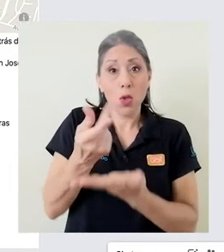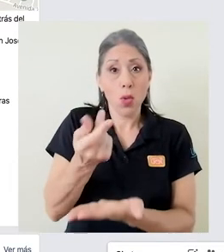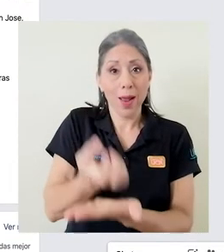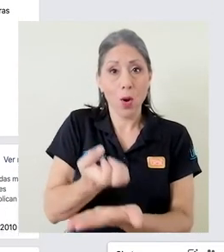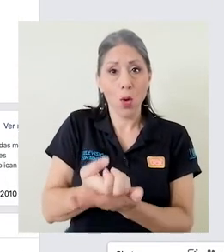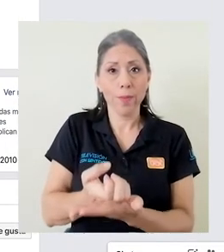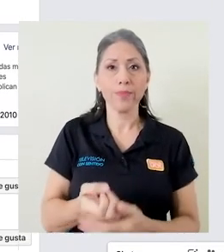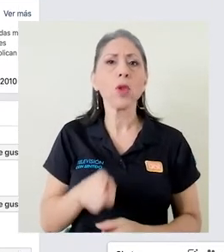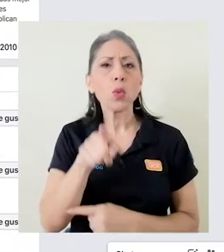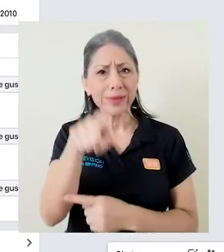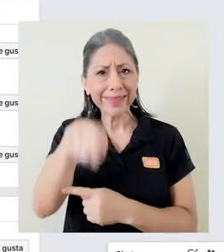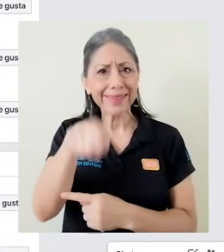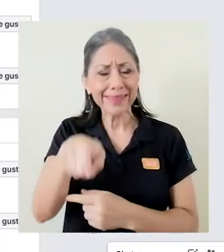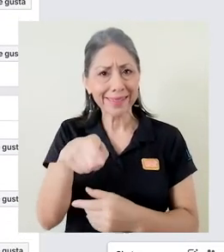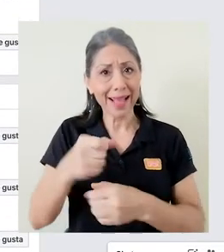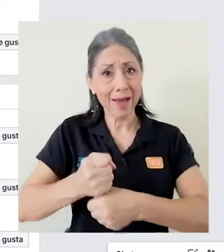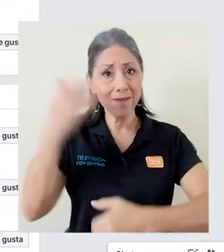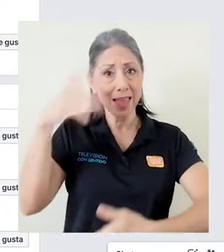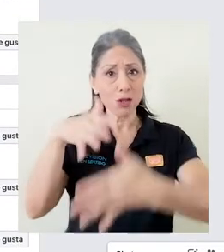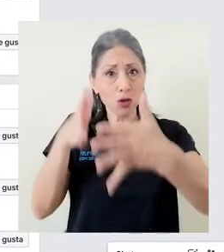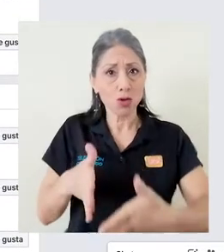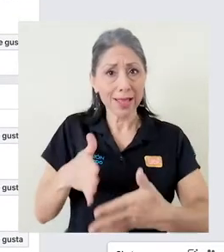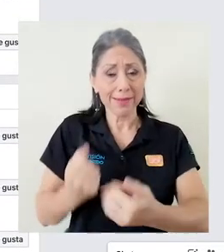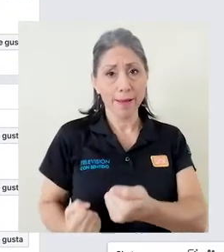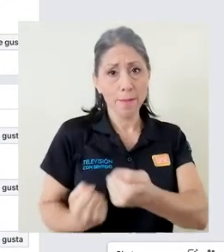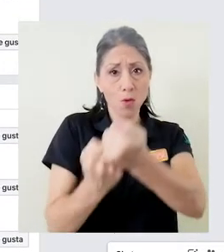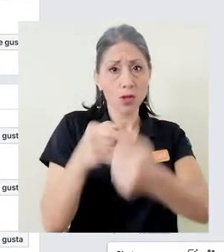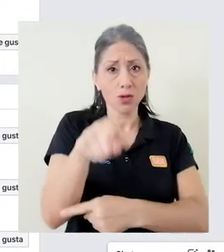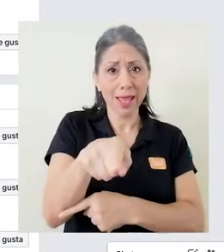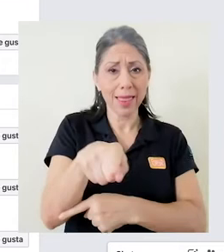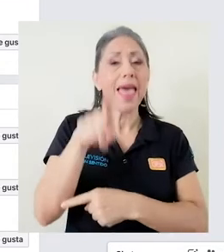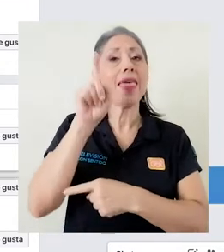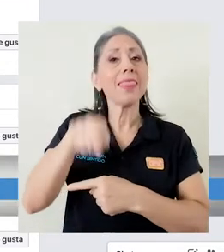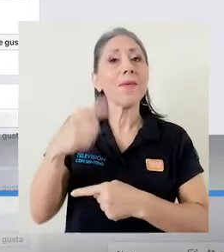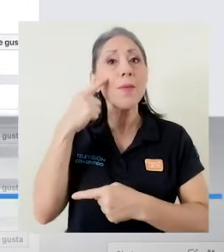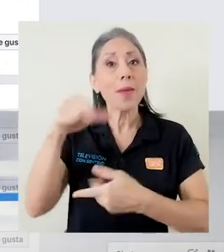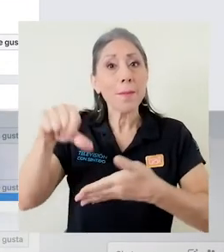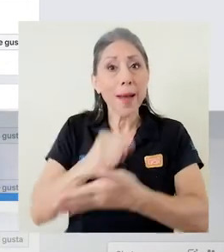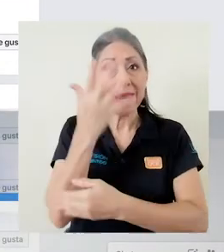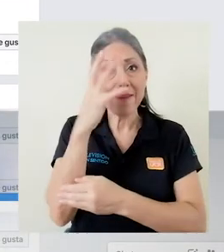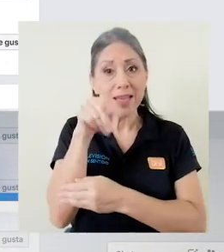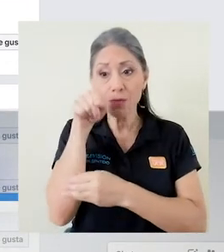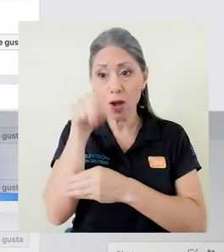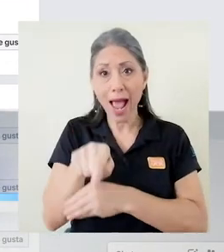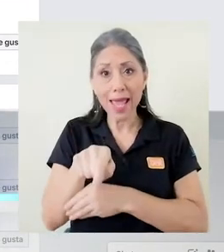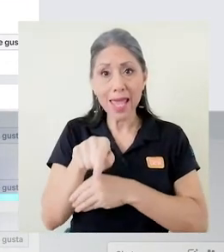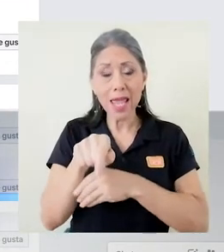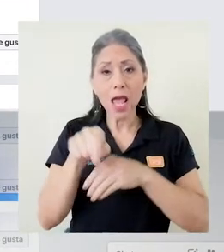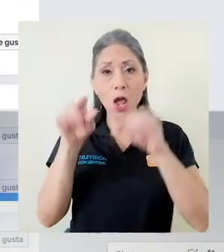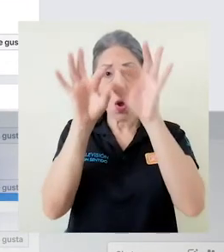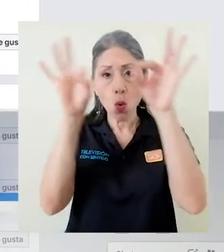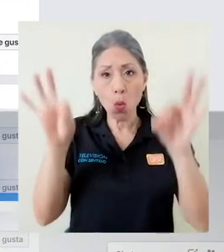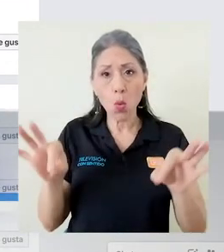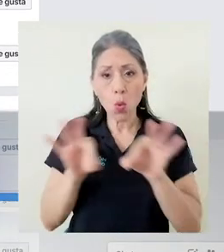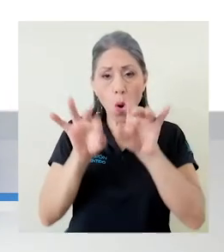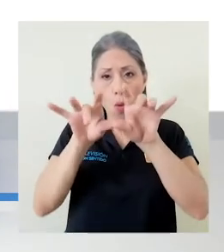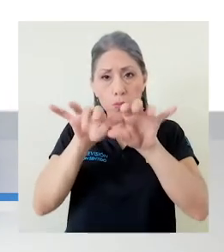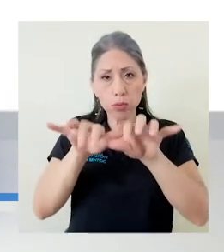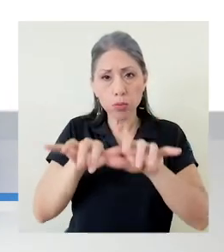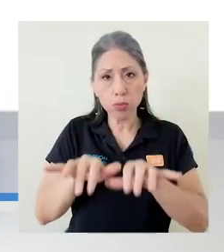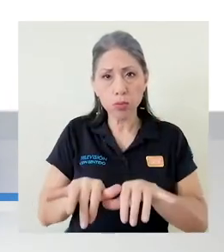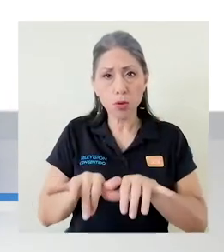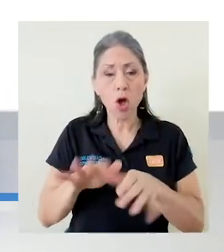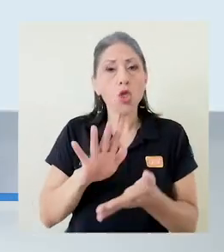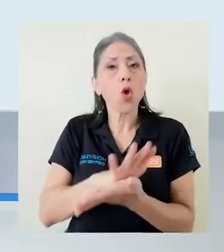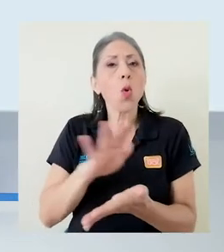requiere del apoyo de la federación, debe completar el formulario que se encuentra en su página de Facebook y enviar la siguiente